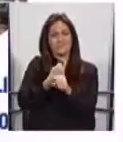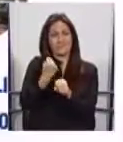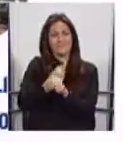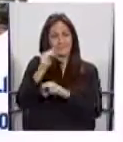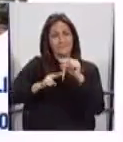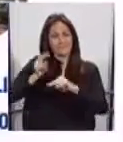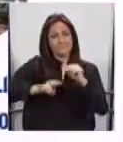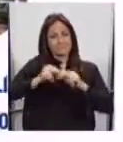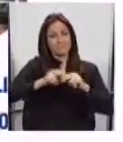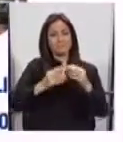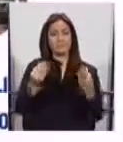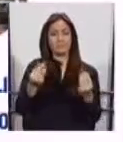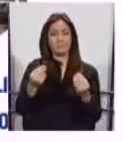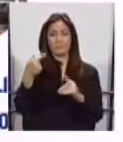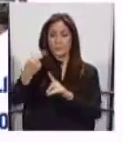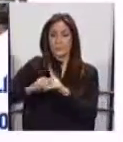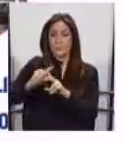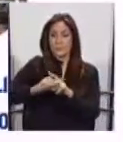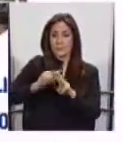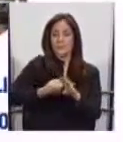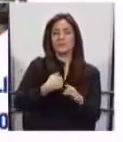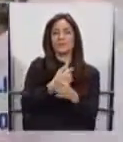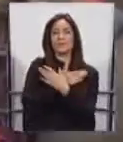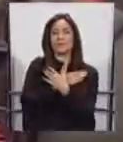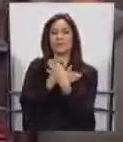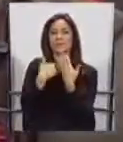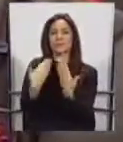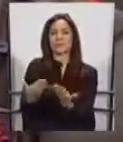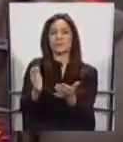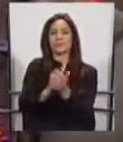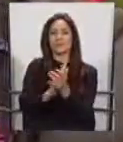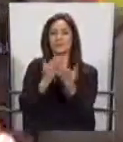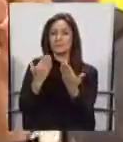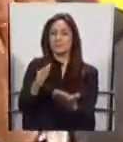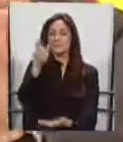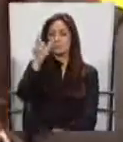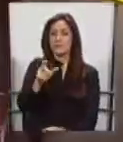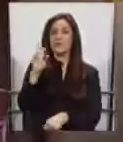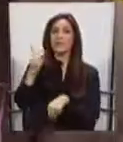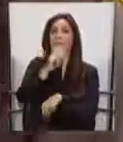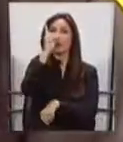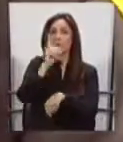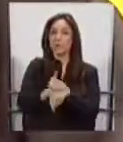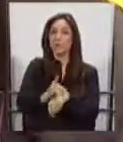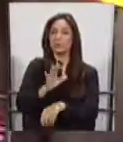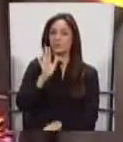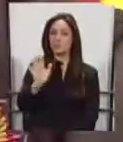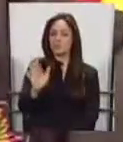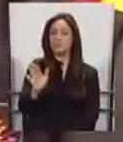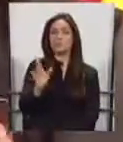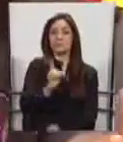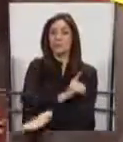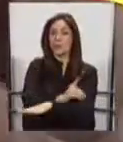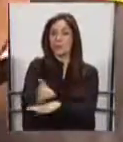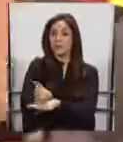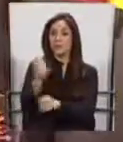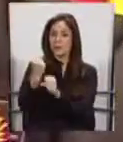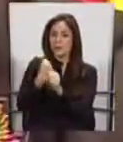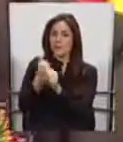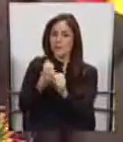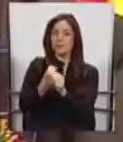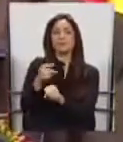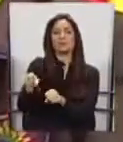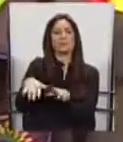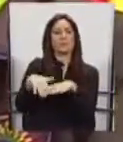hecho y sobre todo en los últimos meses. Y felicitaciones a Richard Espinosa, porque es en su presidencia del Consejo Superior que se ha hecho